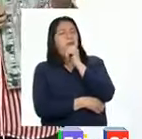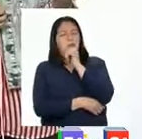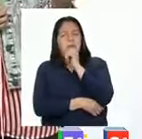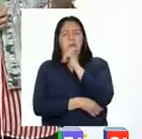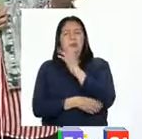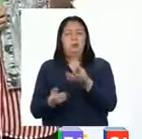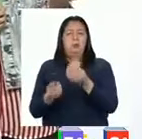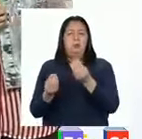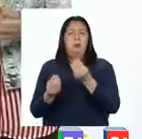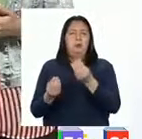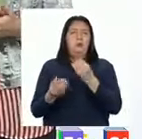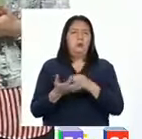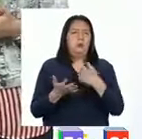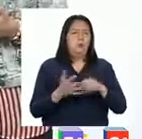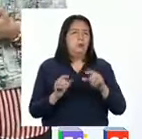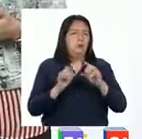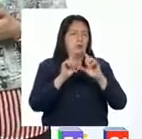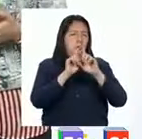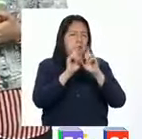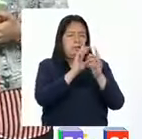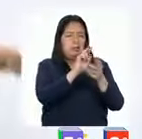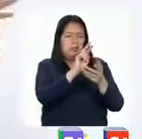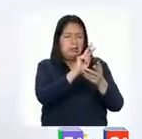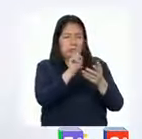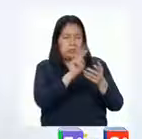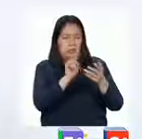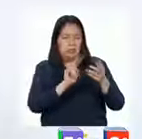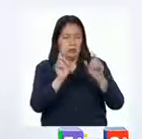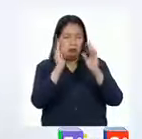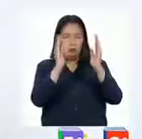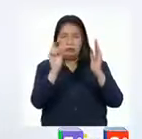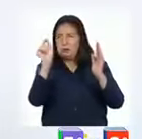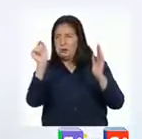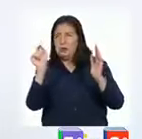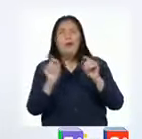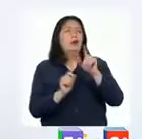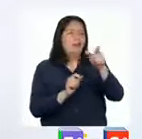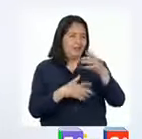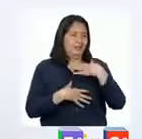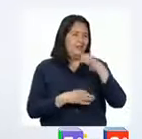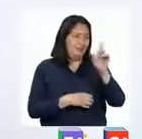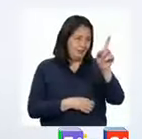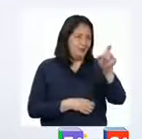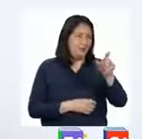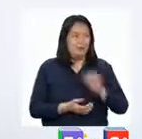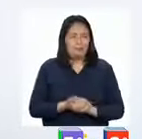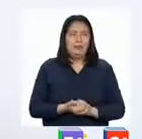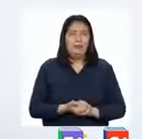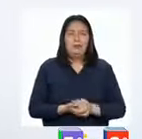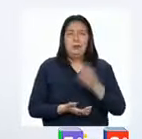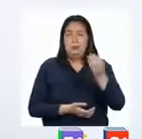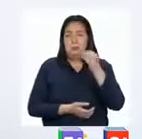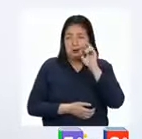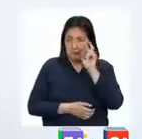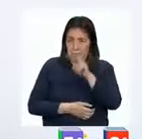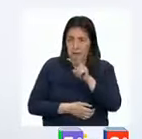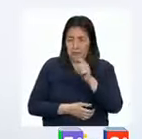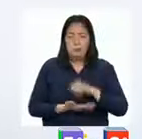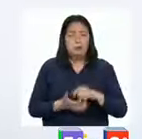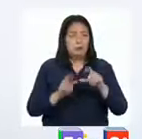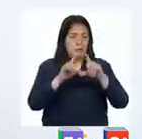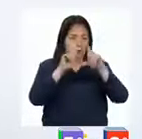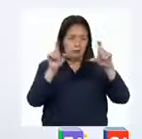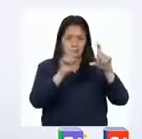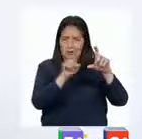¿cómo podríamos sumillar esta parte del texto? Qué interesante tu pregunta, Patricia. Porque vemos que este